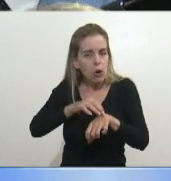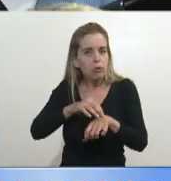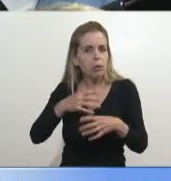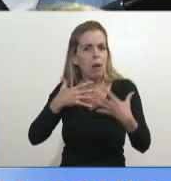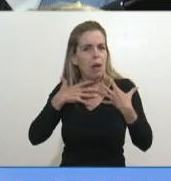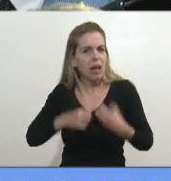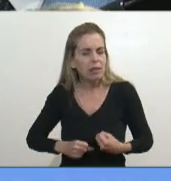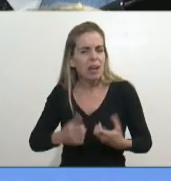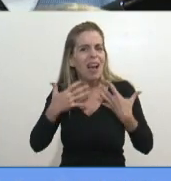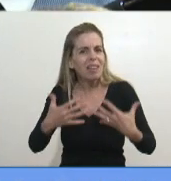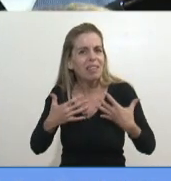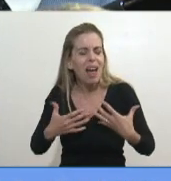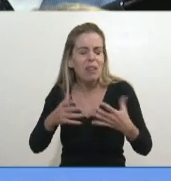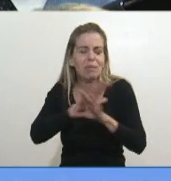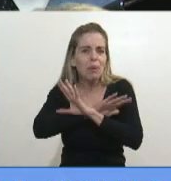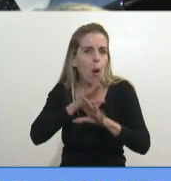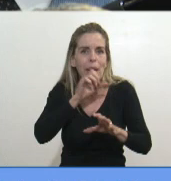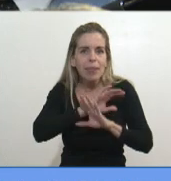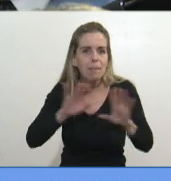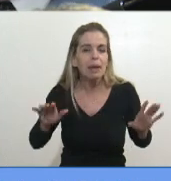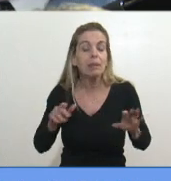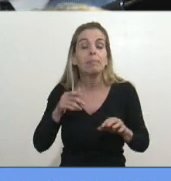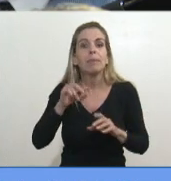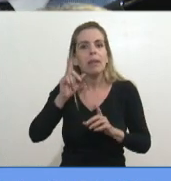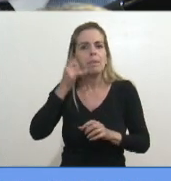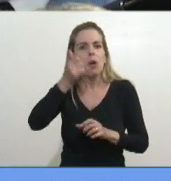la atención algo que dijo sobre el tema de la gente que ingresa a terapia intensiva.